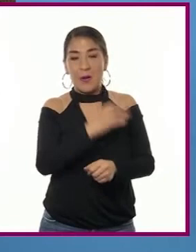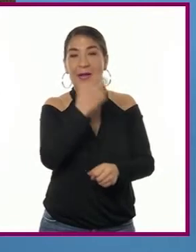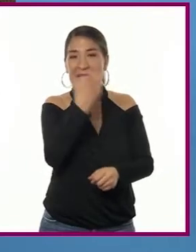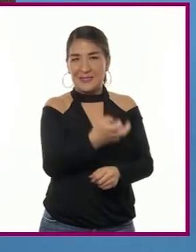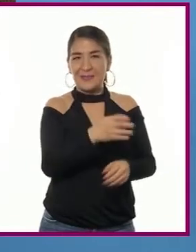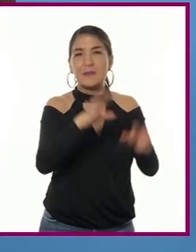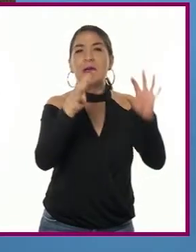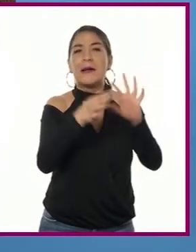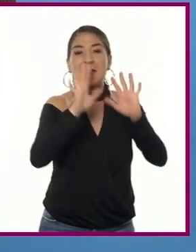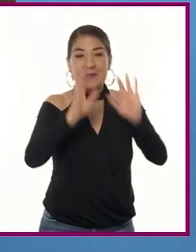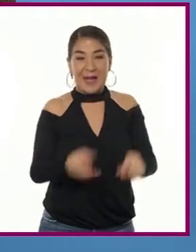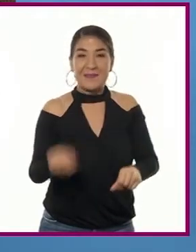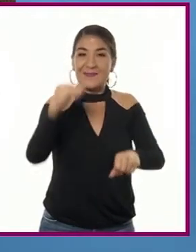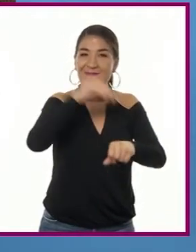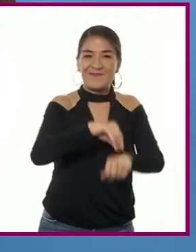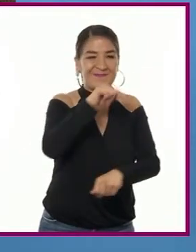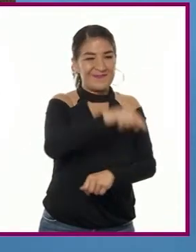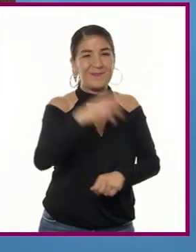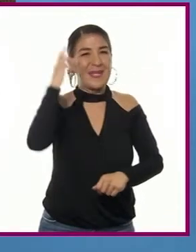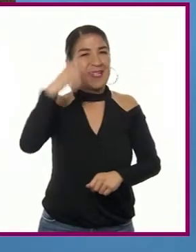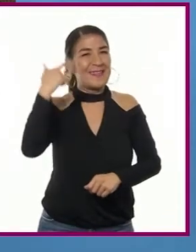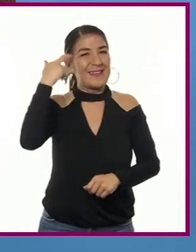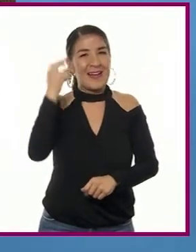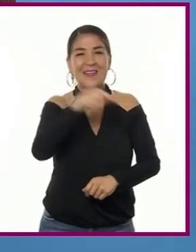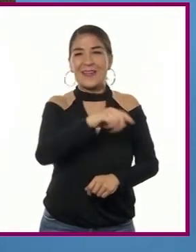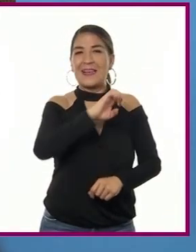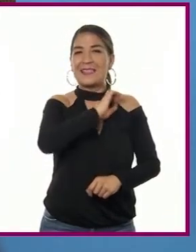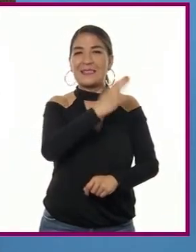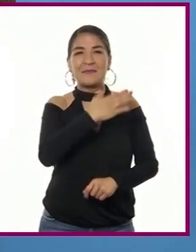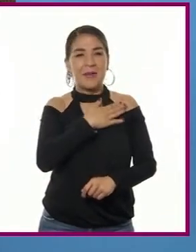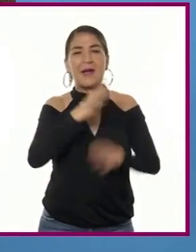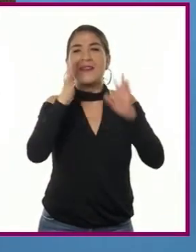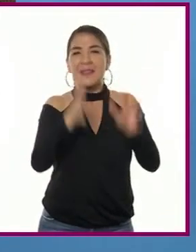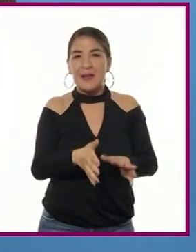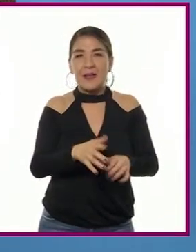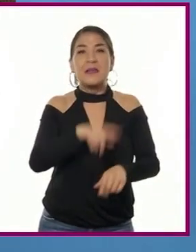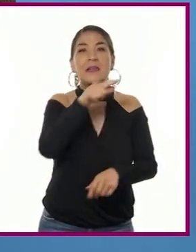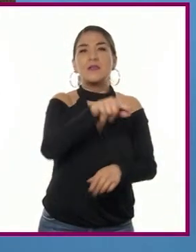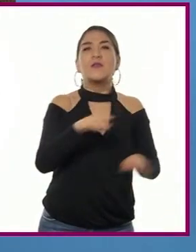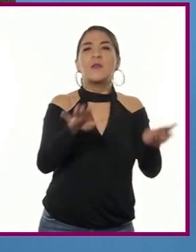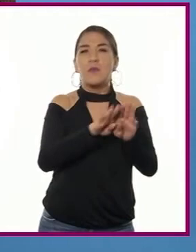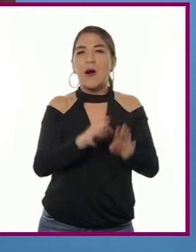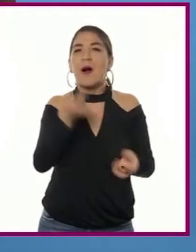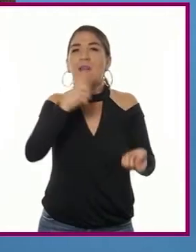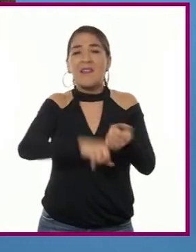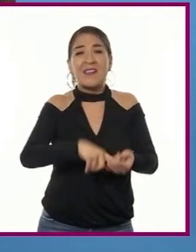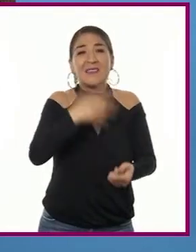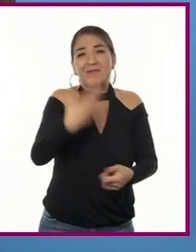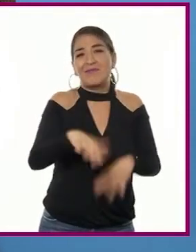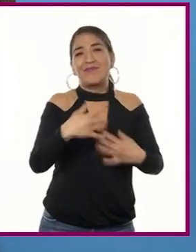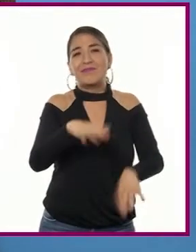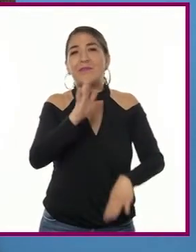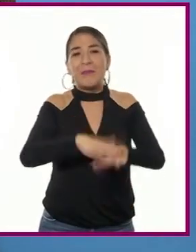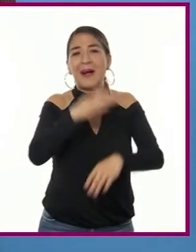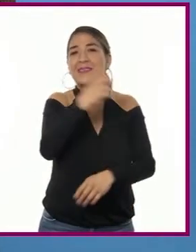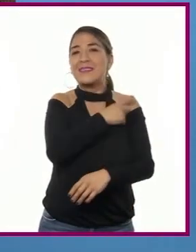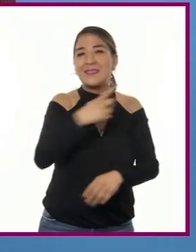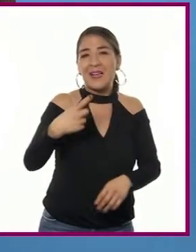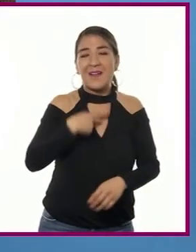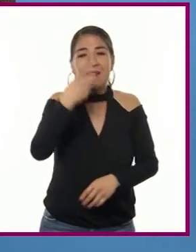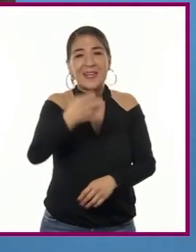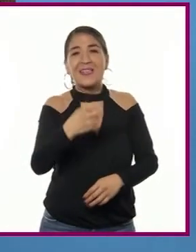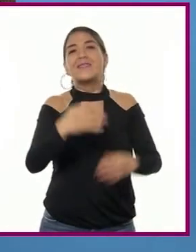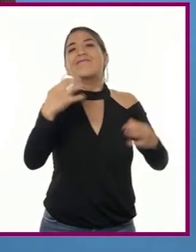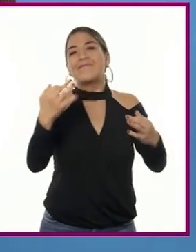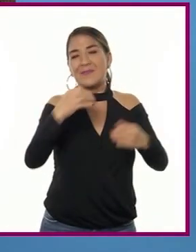V se pudo instalar como monarca español, se encontró que con la corona española se hallaba endeudada debido a los años de guerra